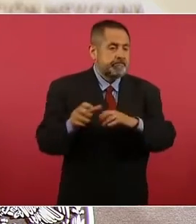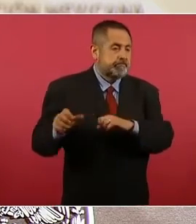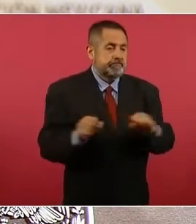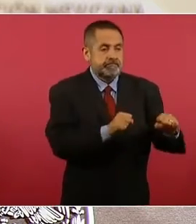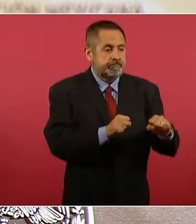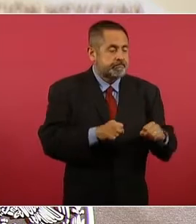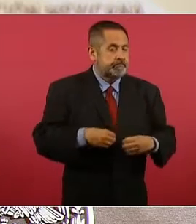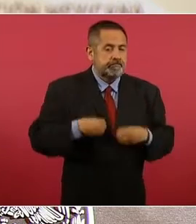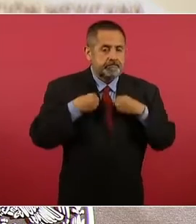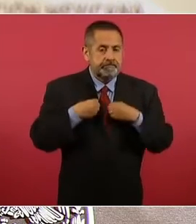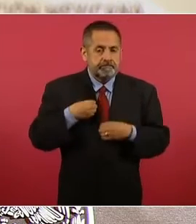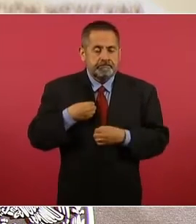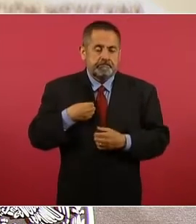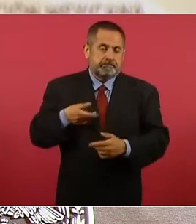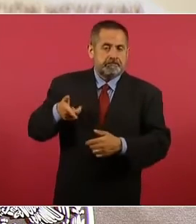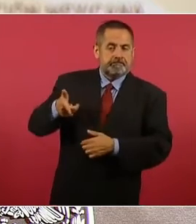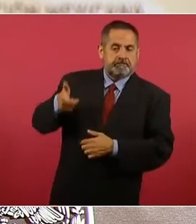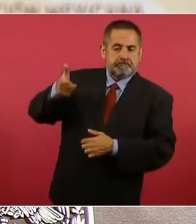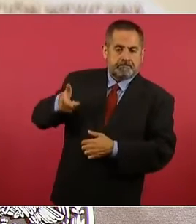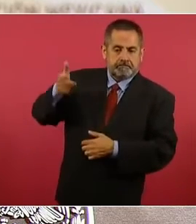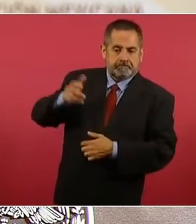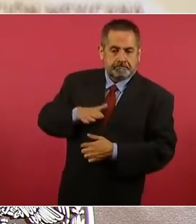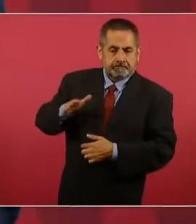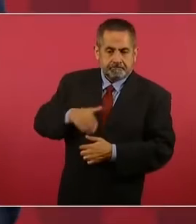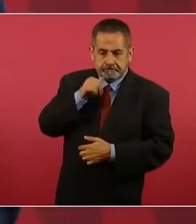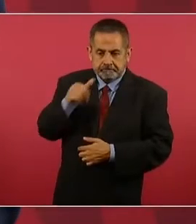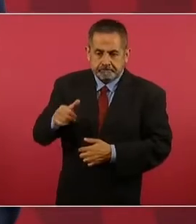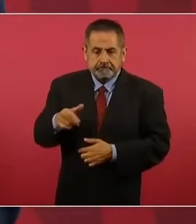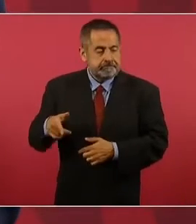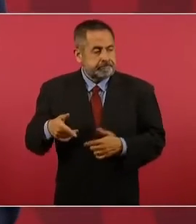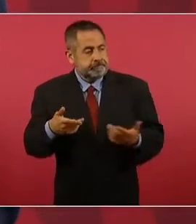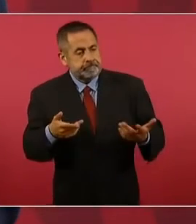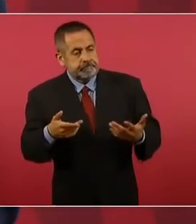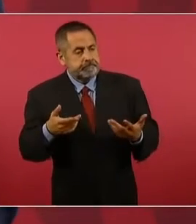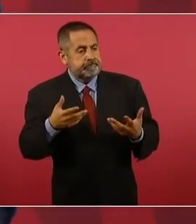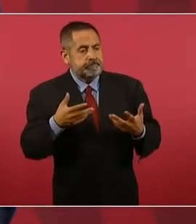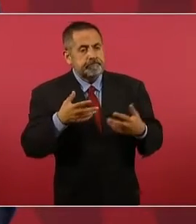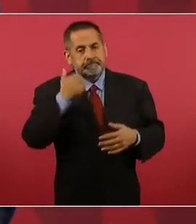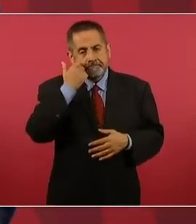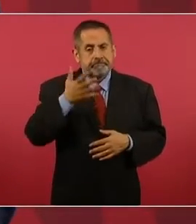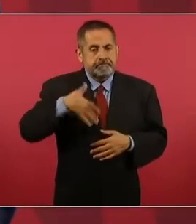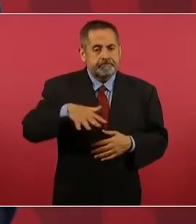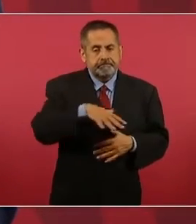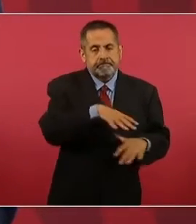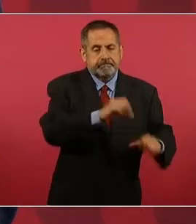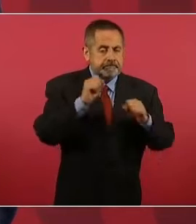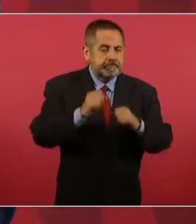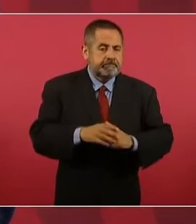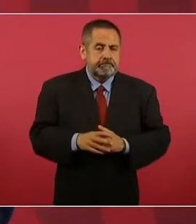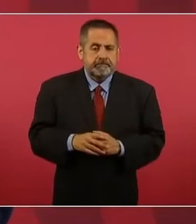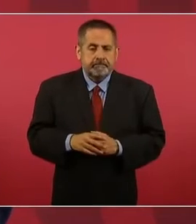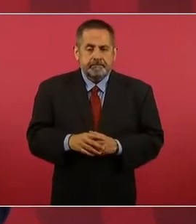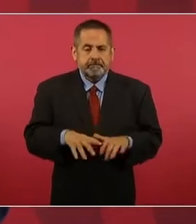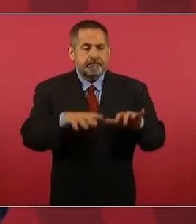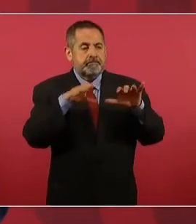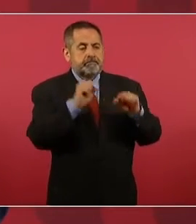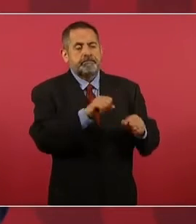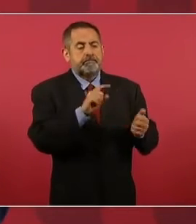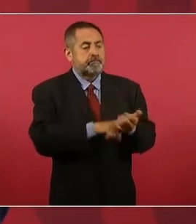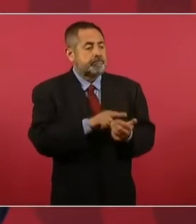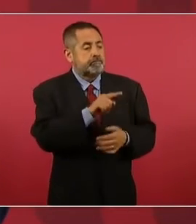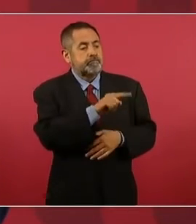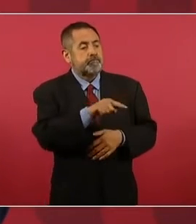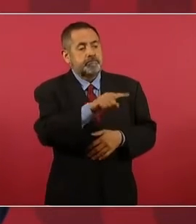que no fueron asesinados y detener a los